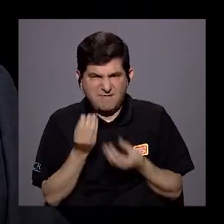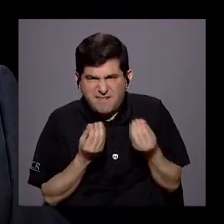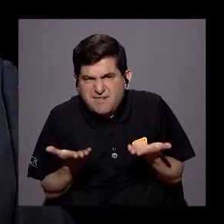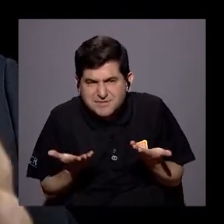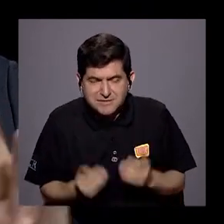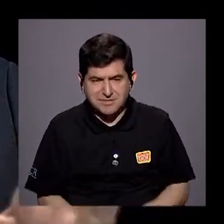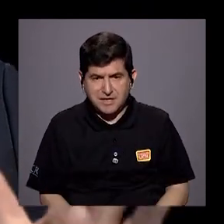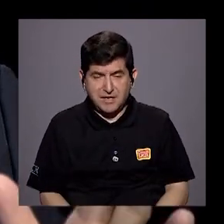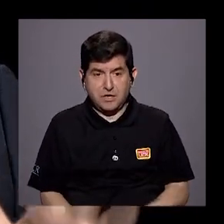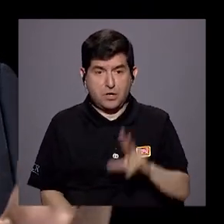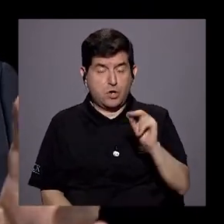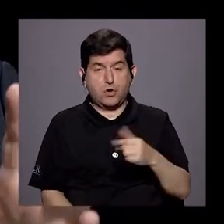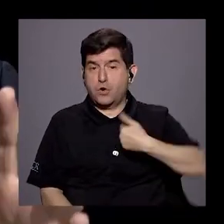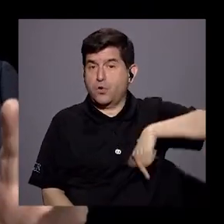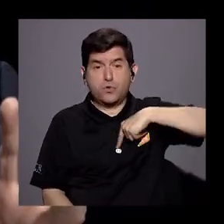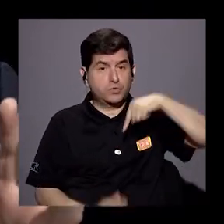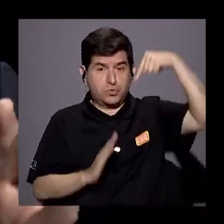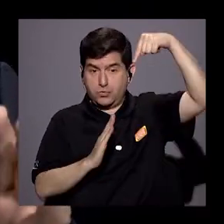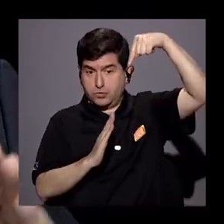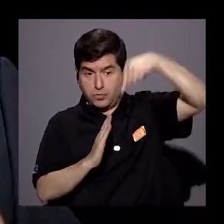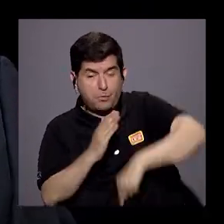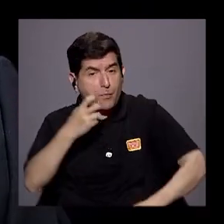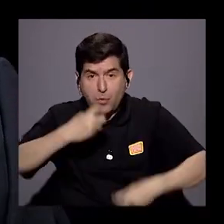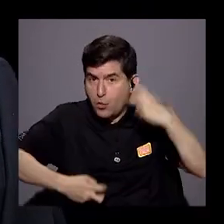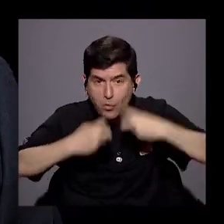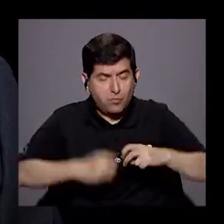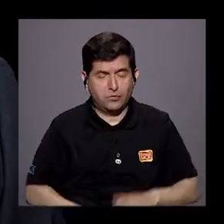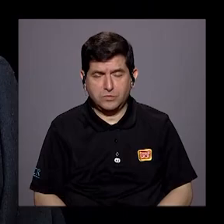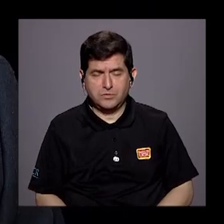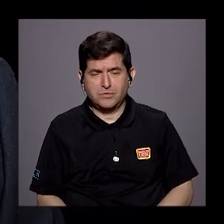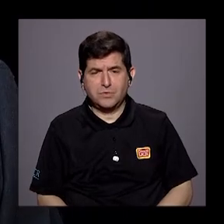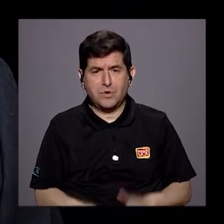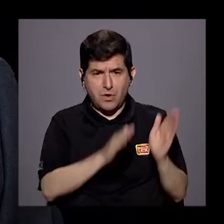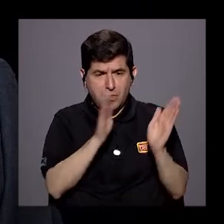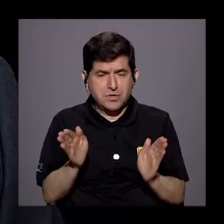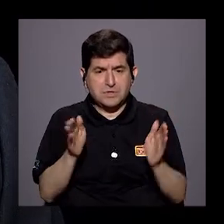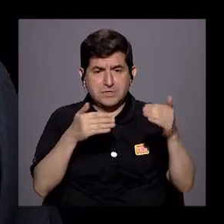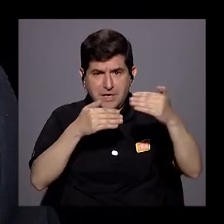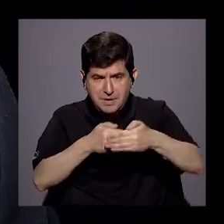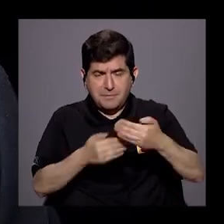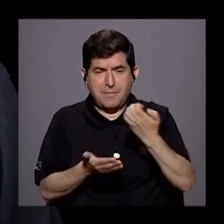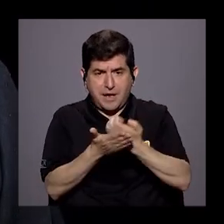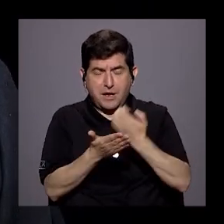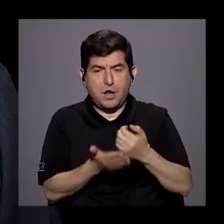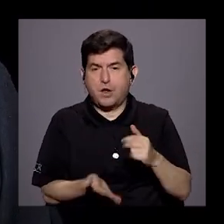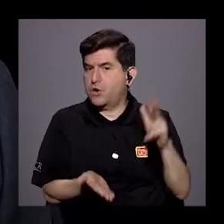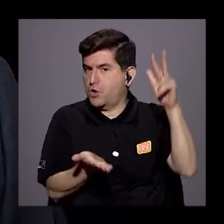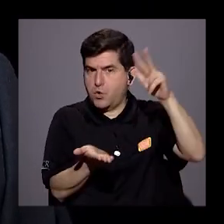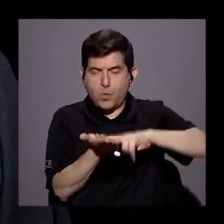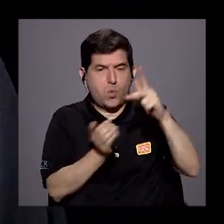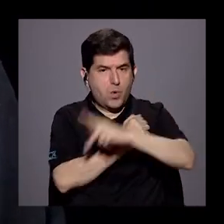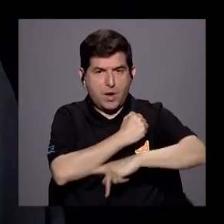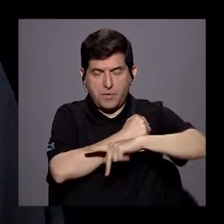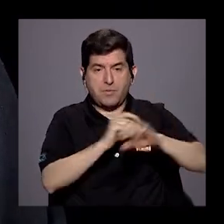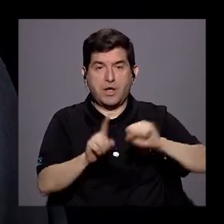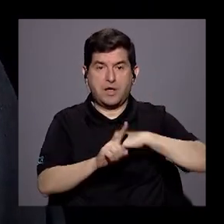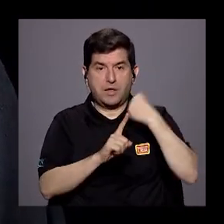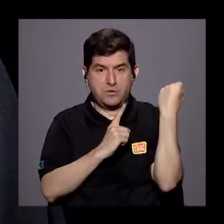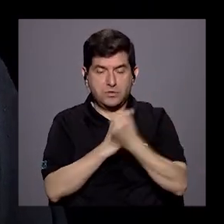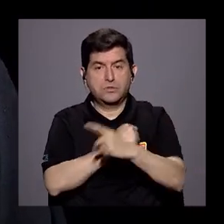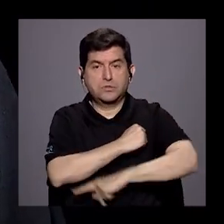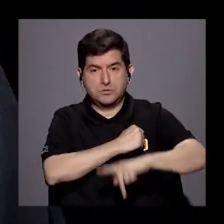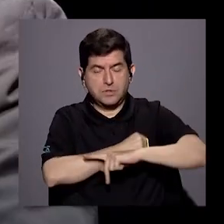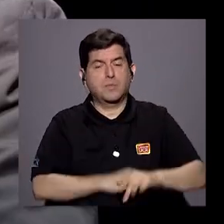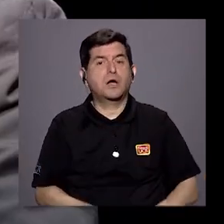logramos? Logramos no irnos al abismo, ¿verdad? Si el plan fiscal no hubiera sido aprobado por la Asamblea, el país estaría en una